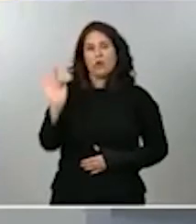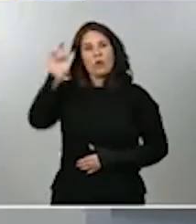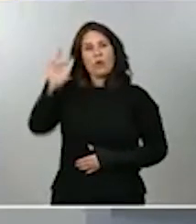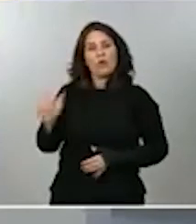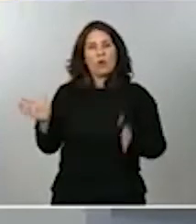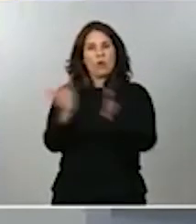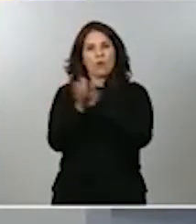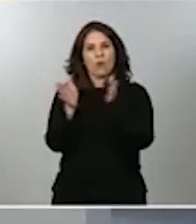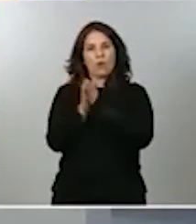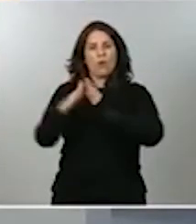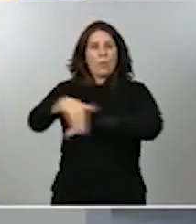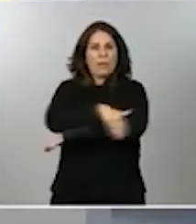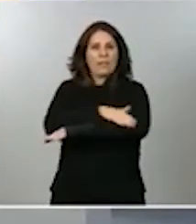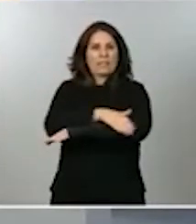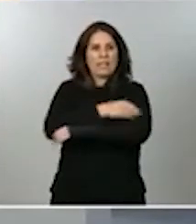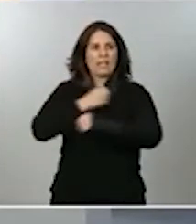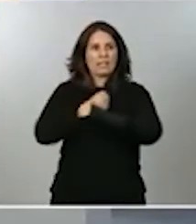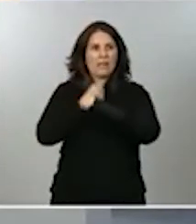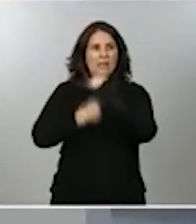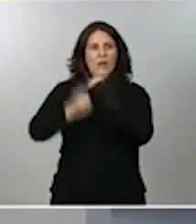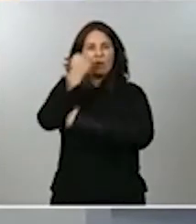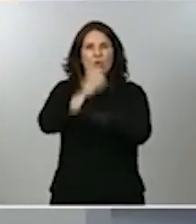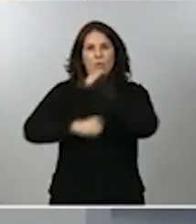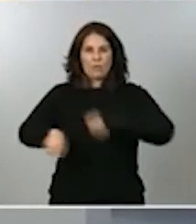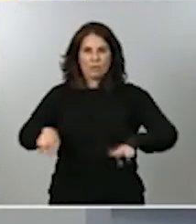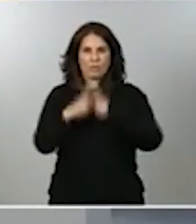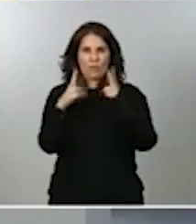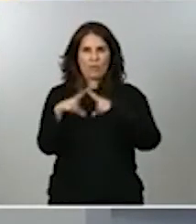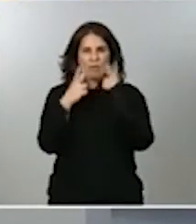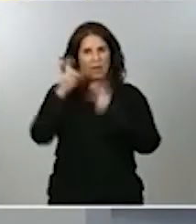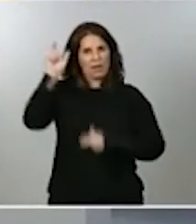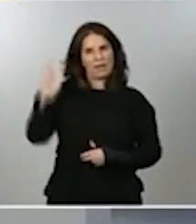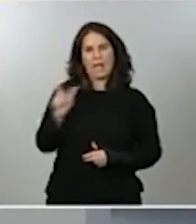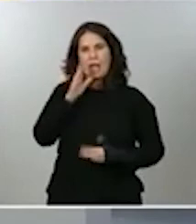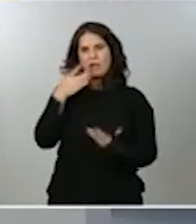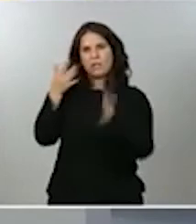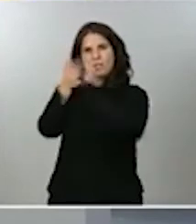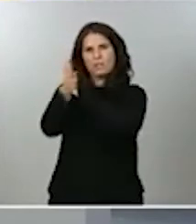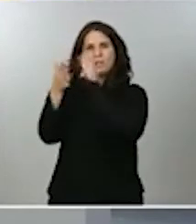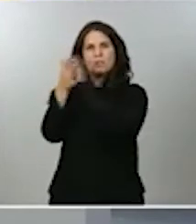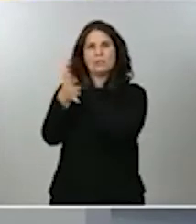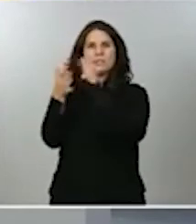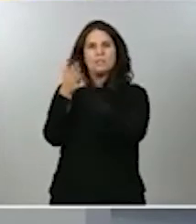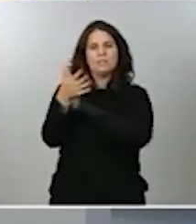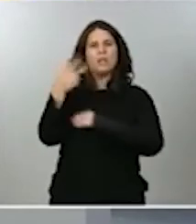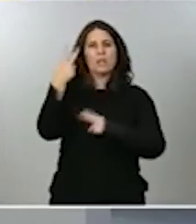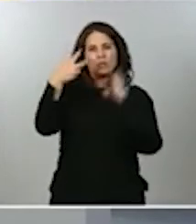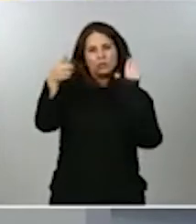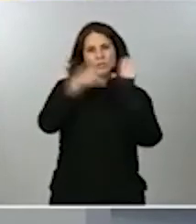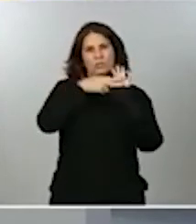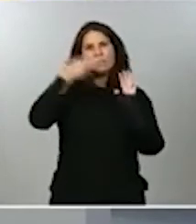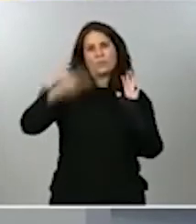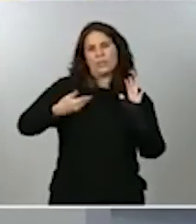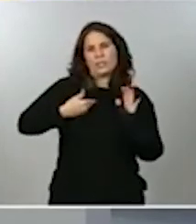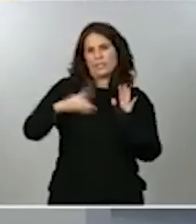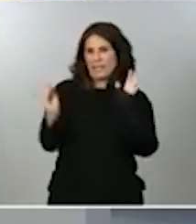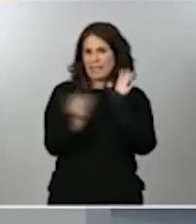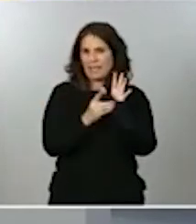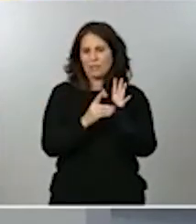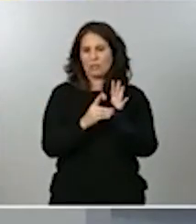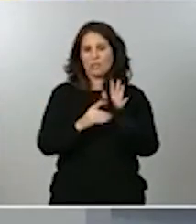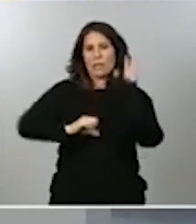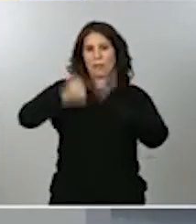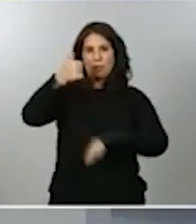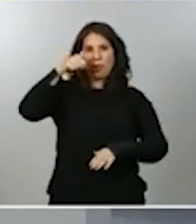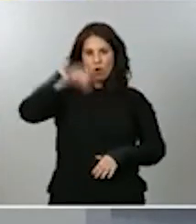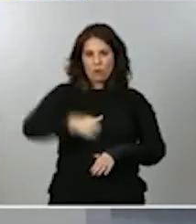ministra de Trabajo y Economía Social Yolanda Díaz que le va a hablar de dos importantes decretos que hemos aprobado en la mañana de hoy y